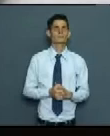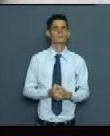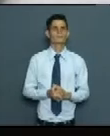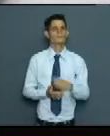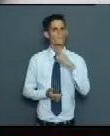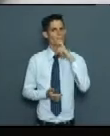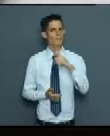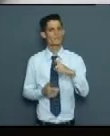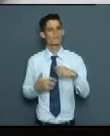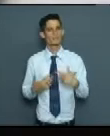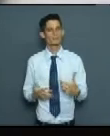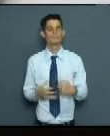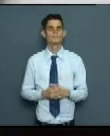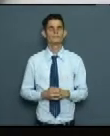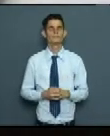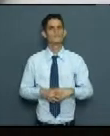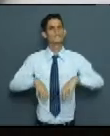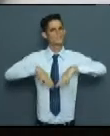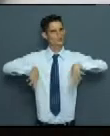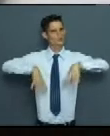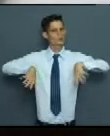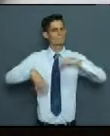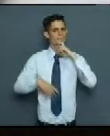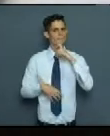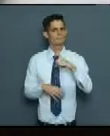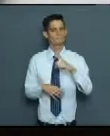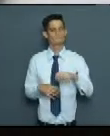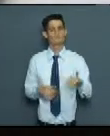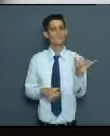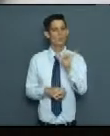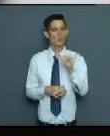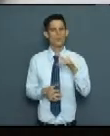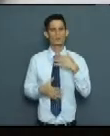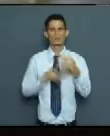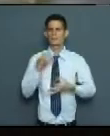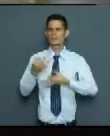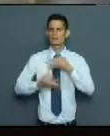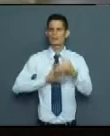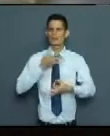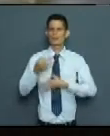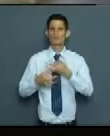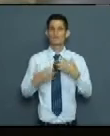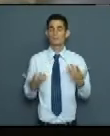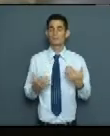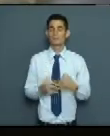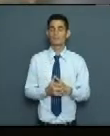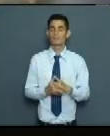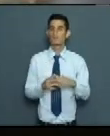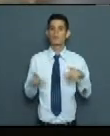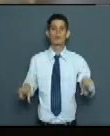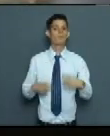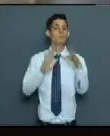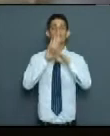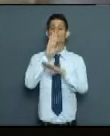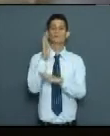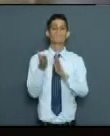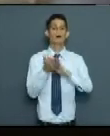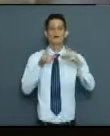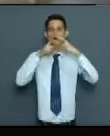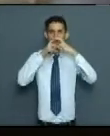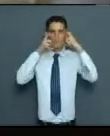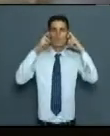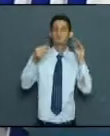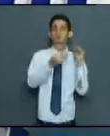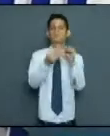por el tema de la violación de las medidas higiénicas. La propagación de